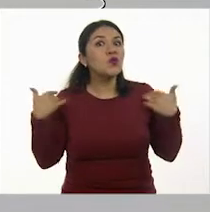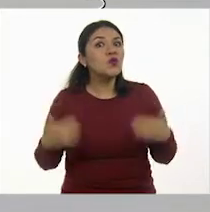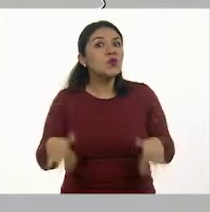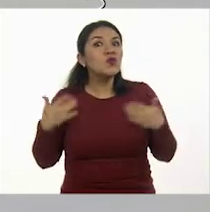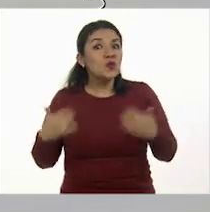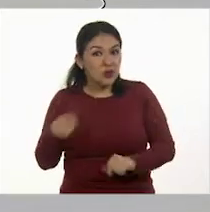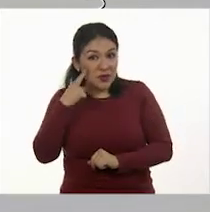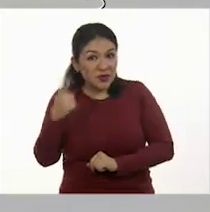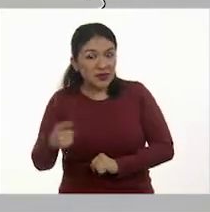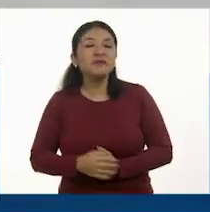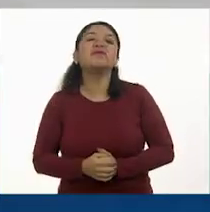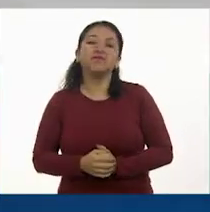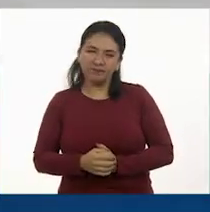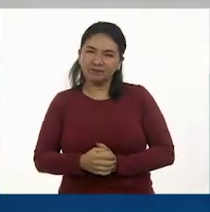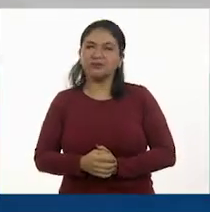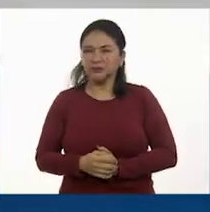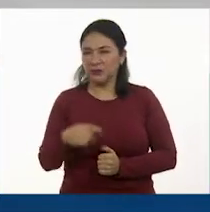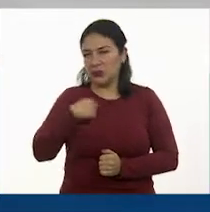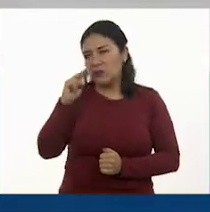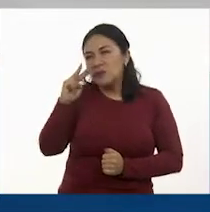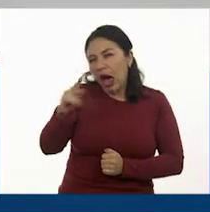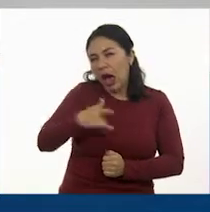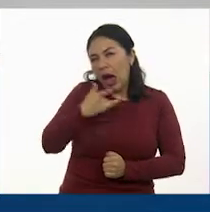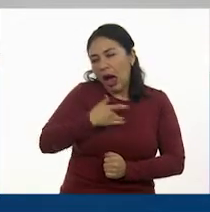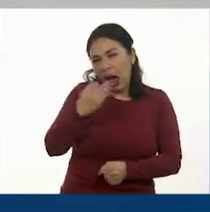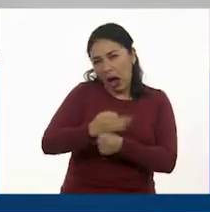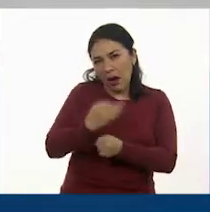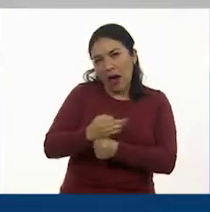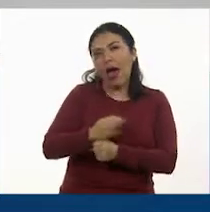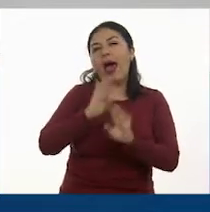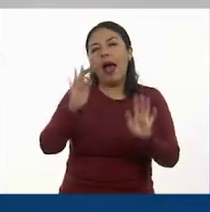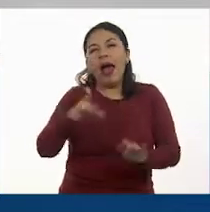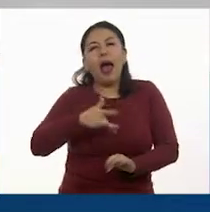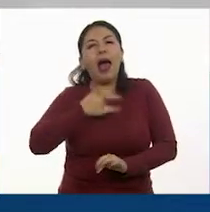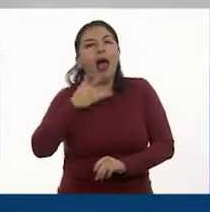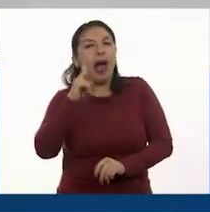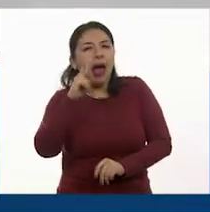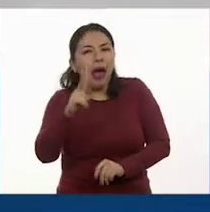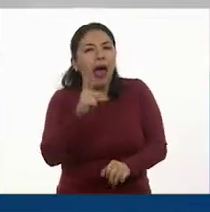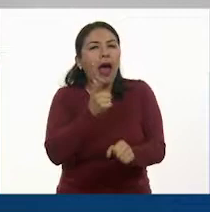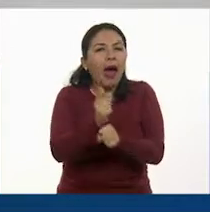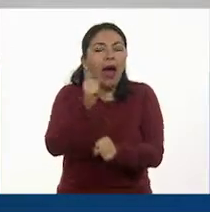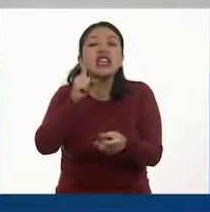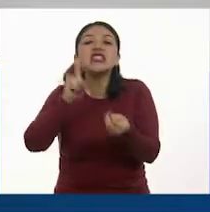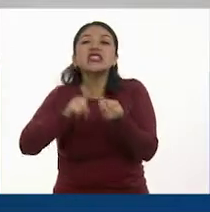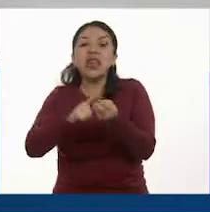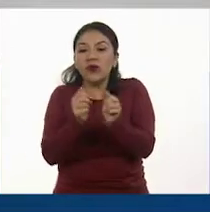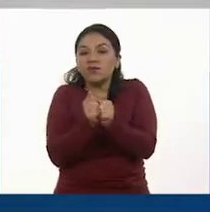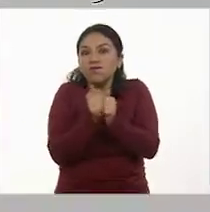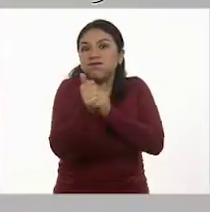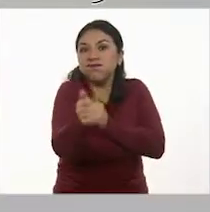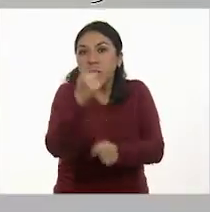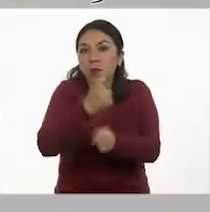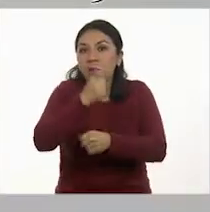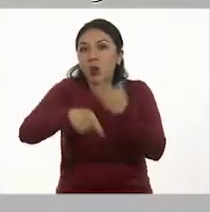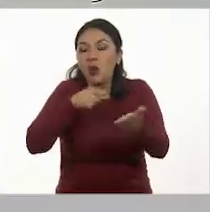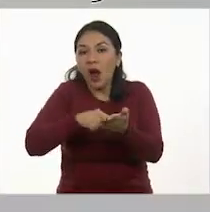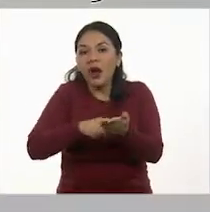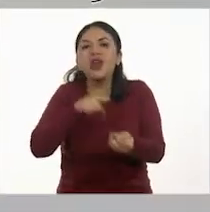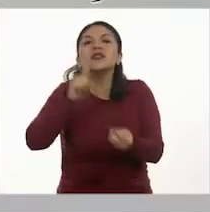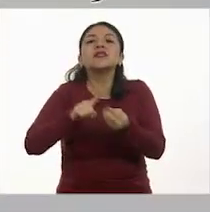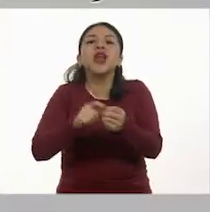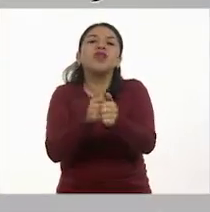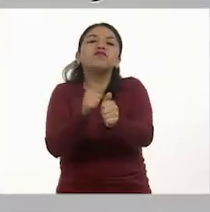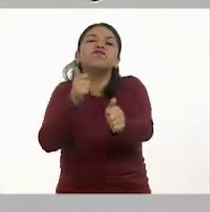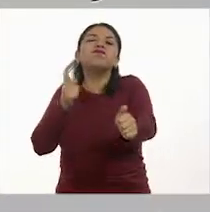Entonces, yo creo que ya viéndolo aquí podemos ver con claridad, pues los que van hasta adelante y también quienes van hasta atrás,